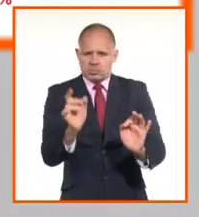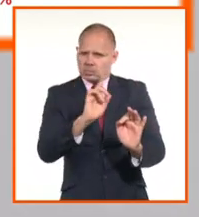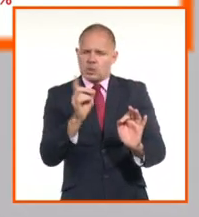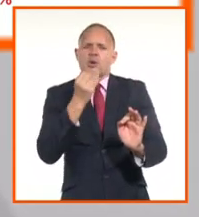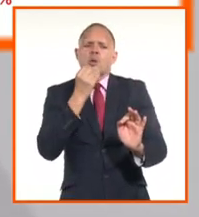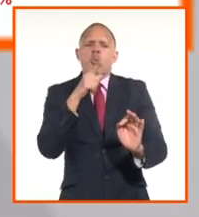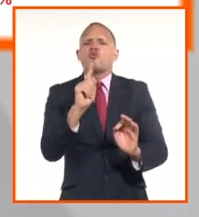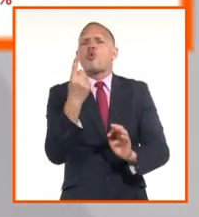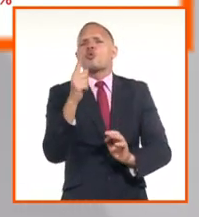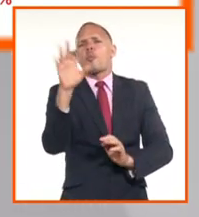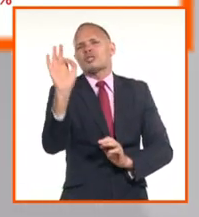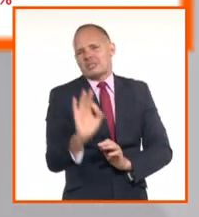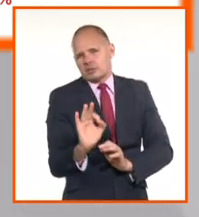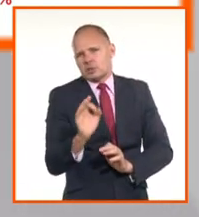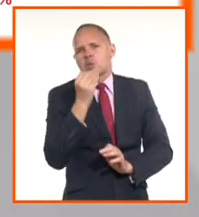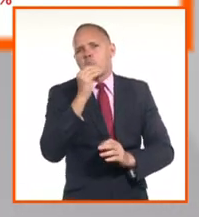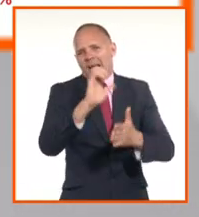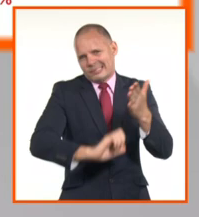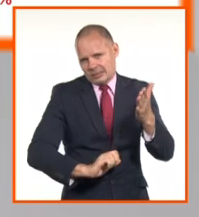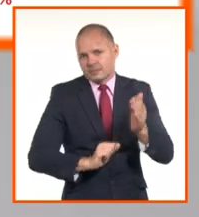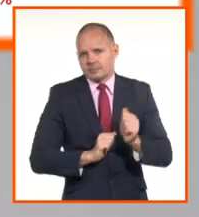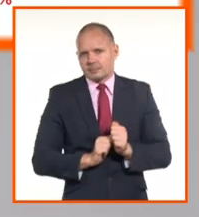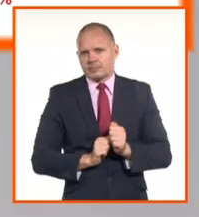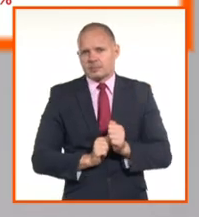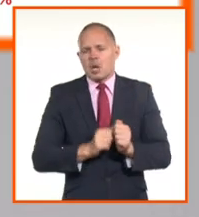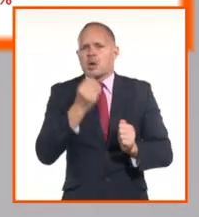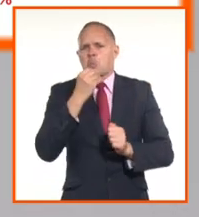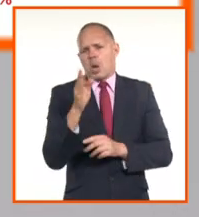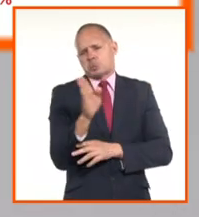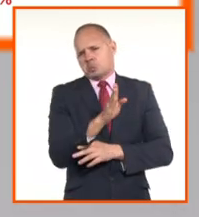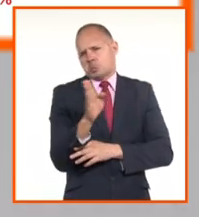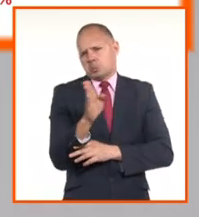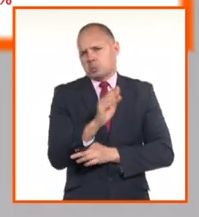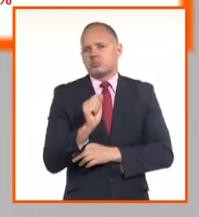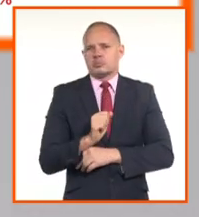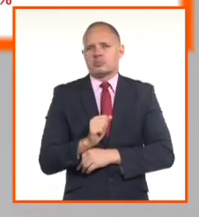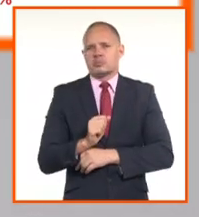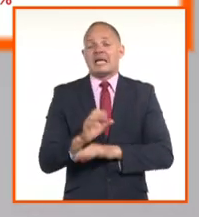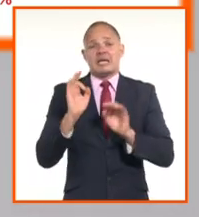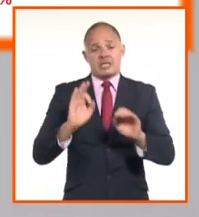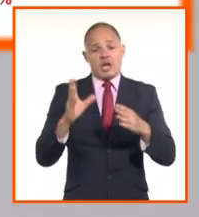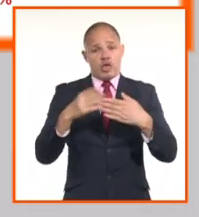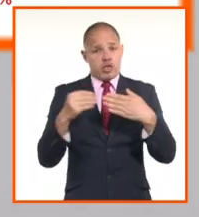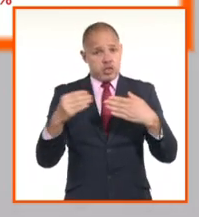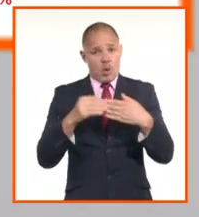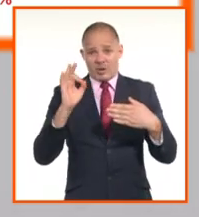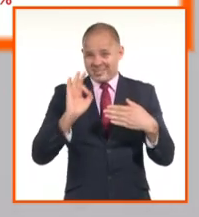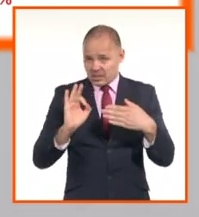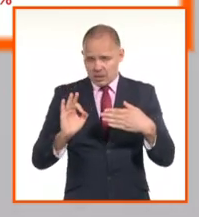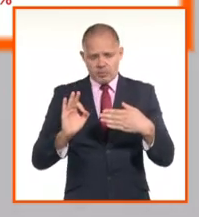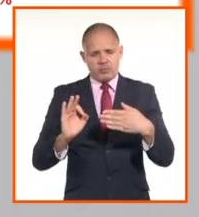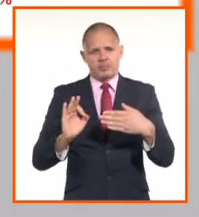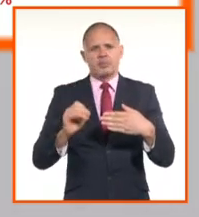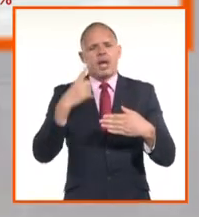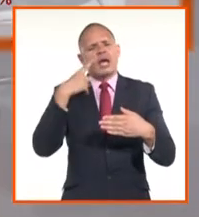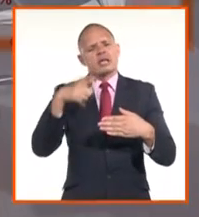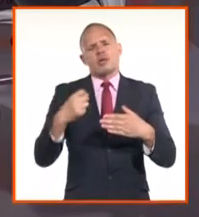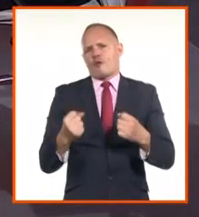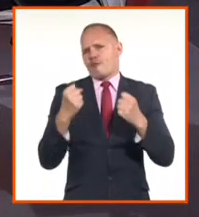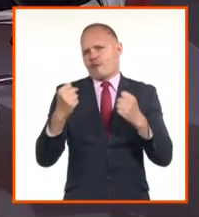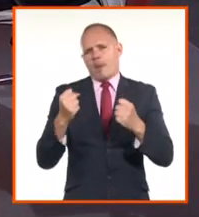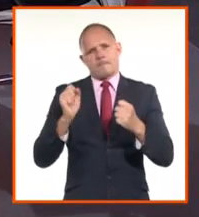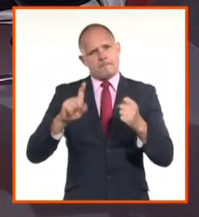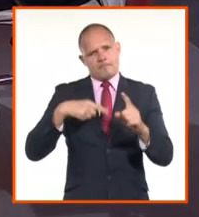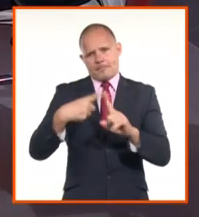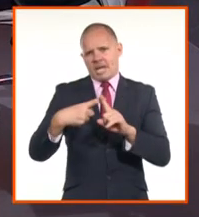CUP, va a tener unos 50 de margen y por supuesto el dólar siempre va a estar más grabado.